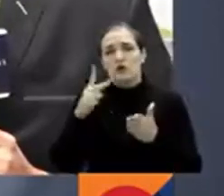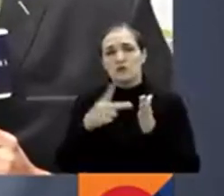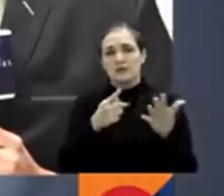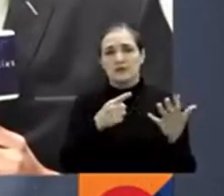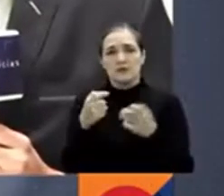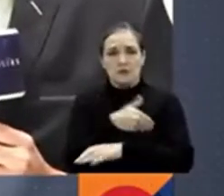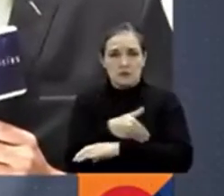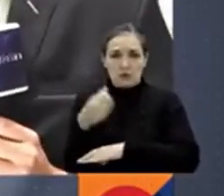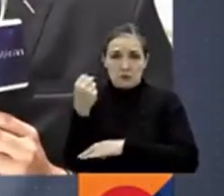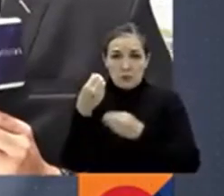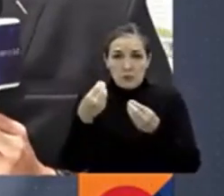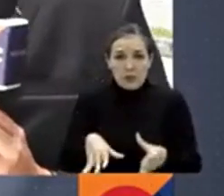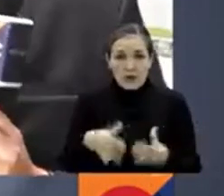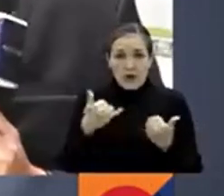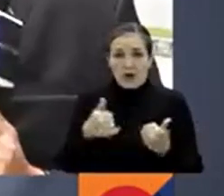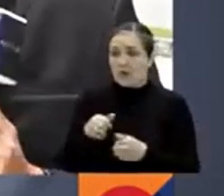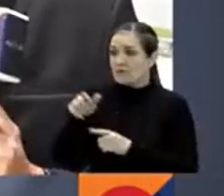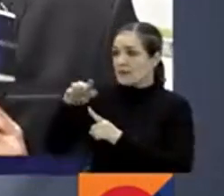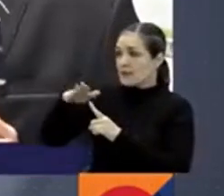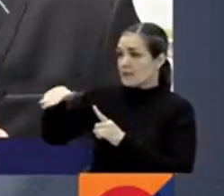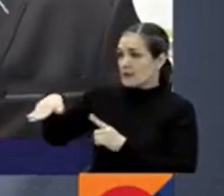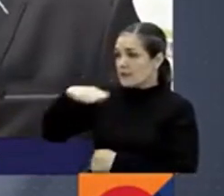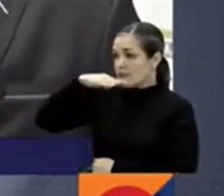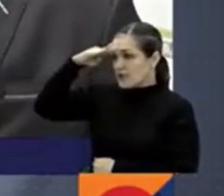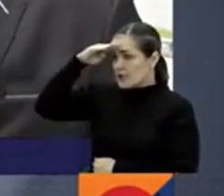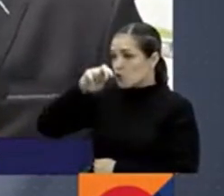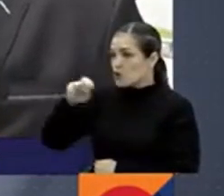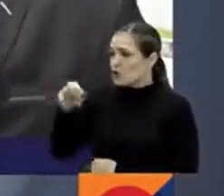Tobón desde la terminal de transporte del norte de Medellín. Adelante.